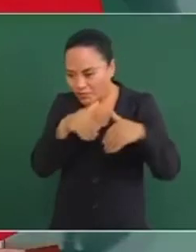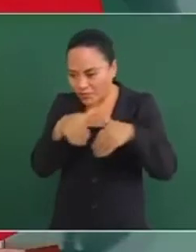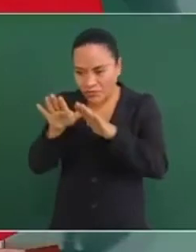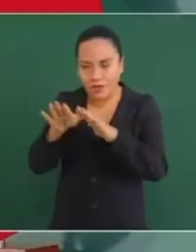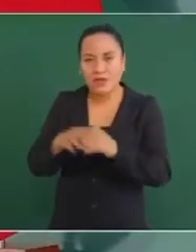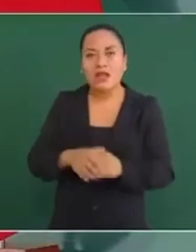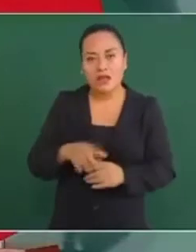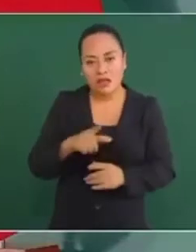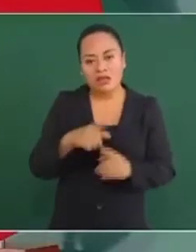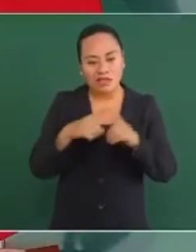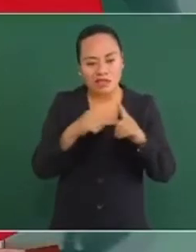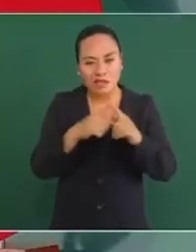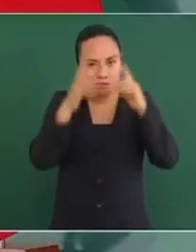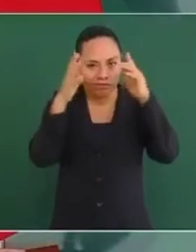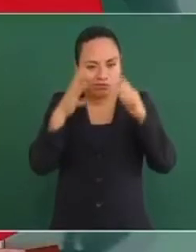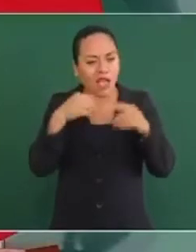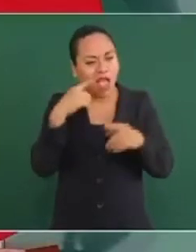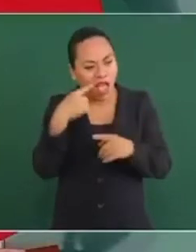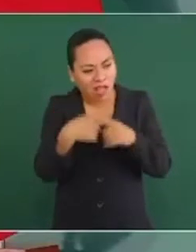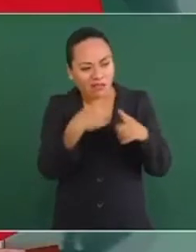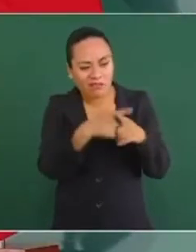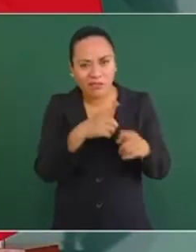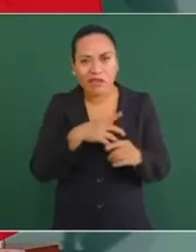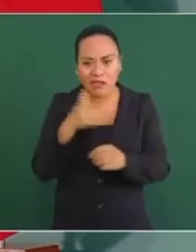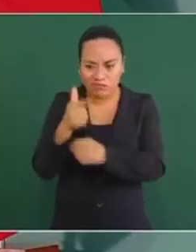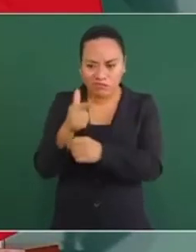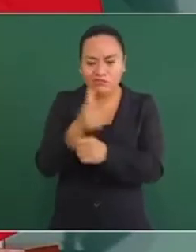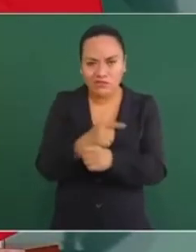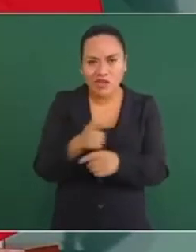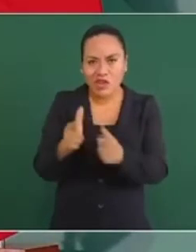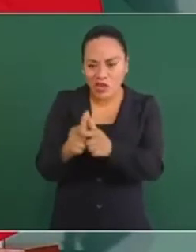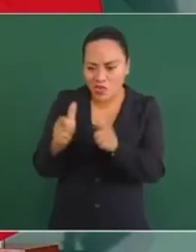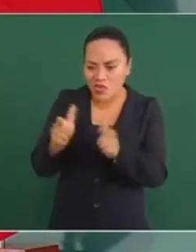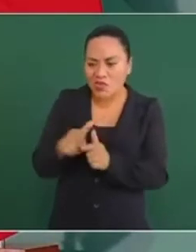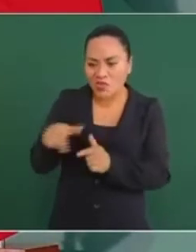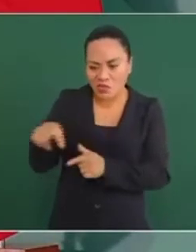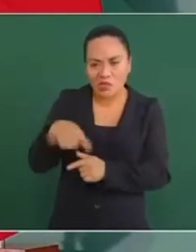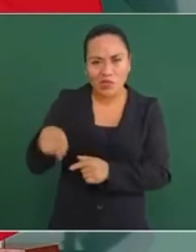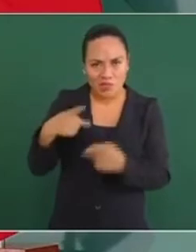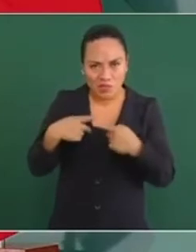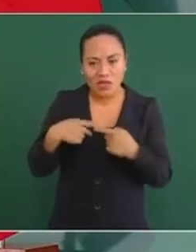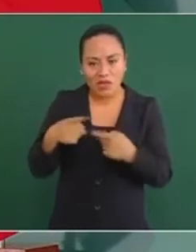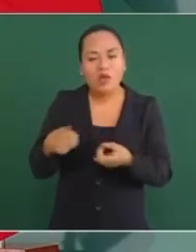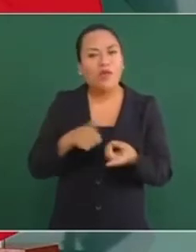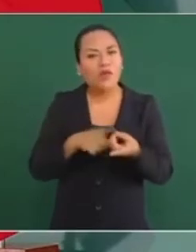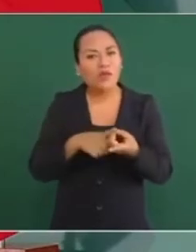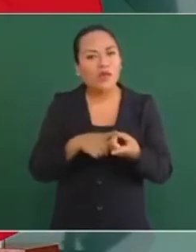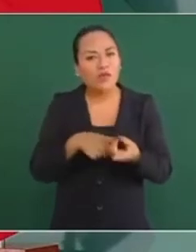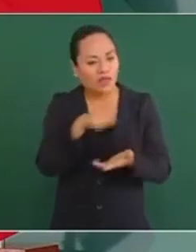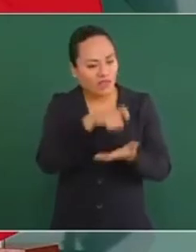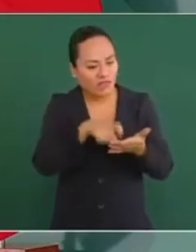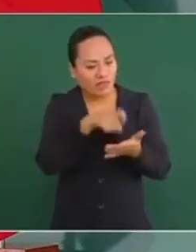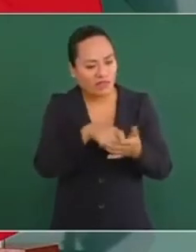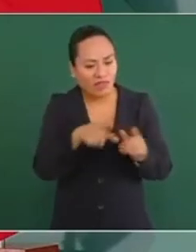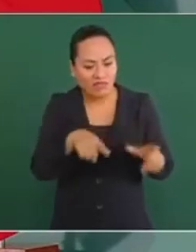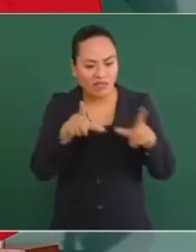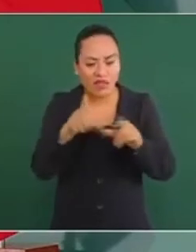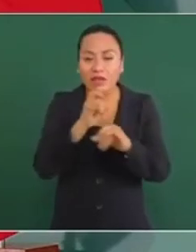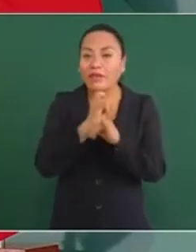lo hemos visto, la delincuencia los trae, pero pues los consiguen, como les digo, a través de diferentes plataformas